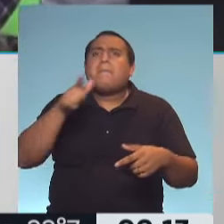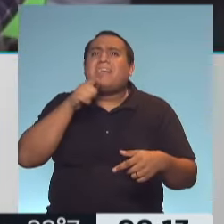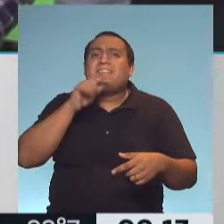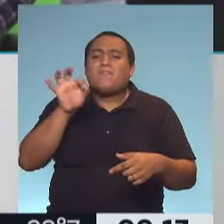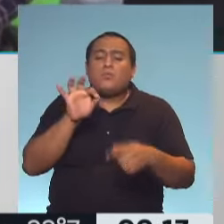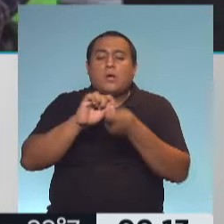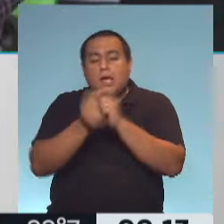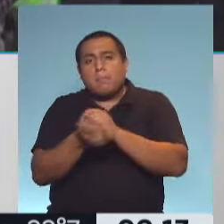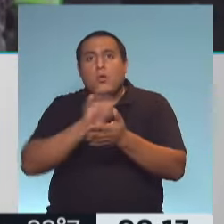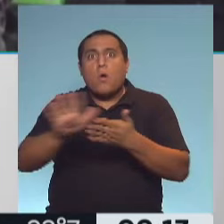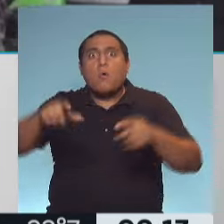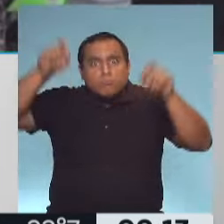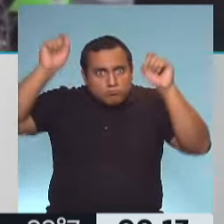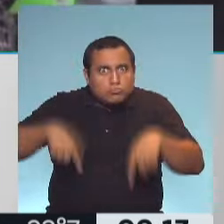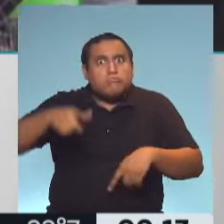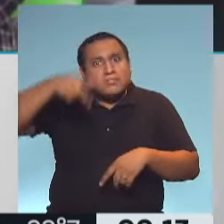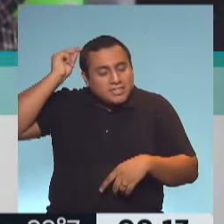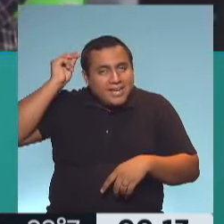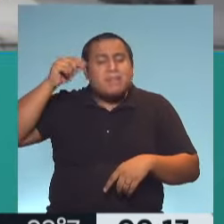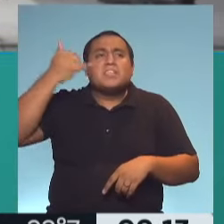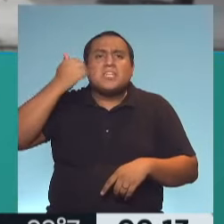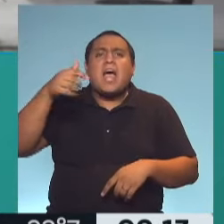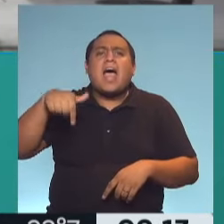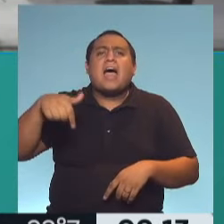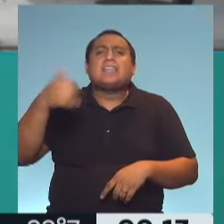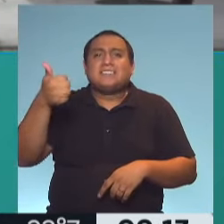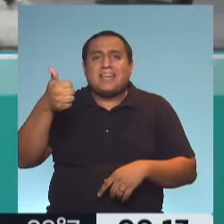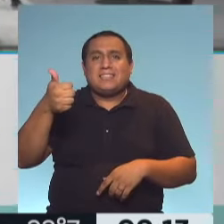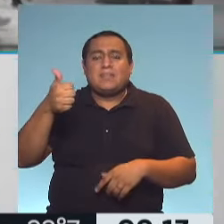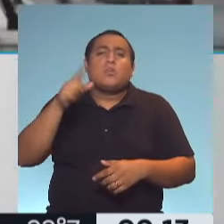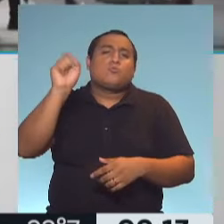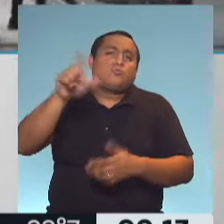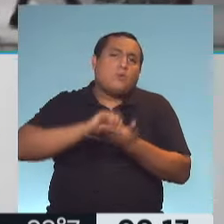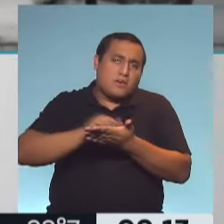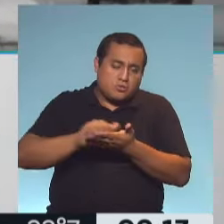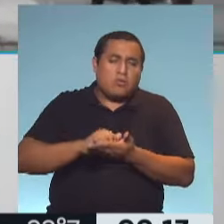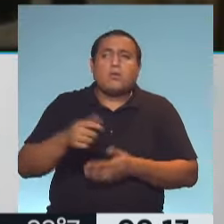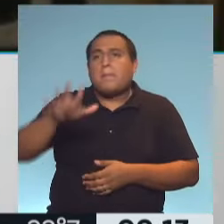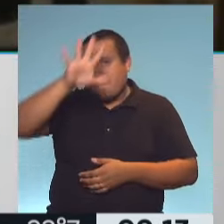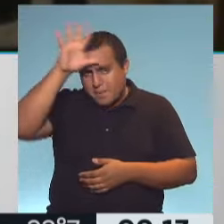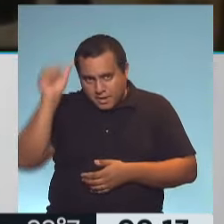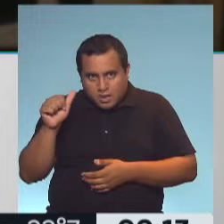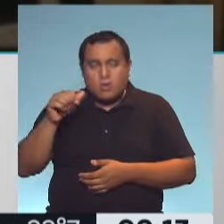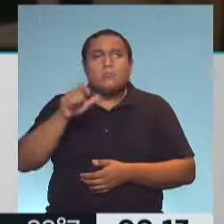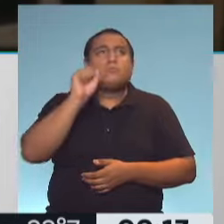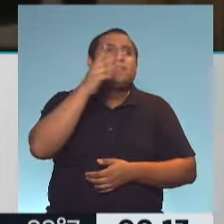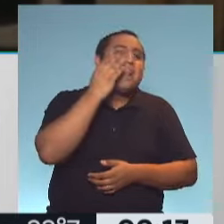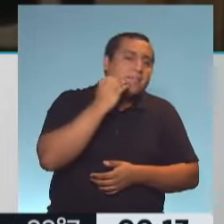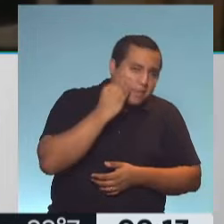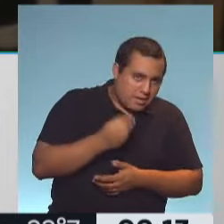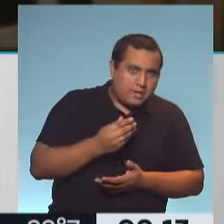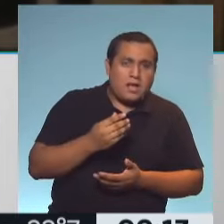En Chile, hay ya seis cepas confirmadas. Además, está la de Nueva York, está la de Manaus, que está la del Reino Unido.